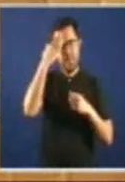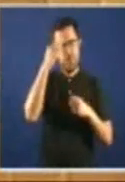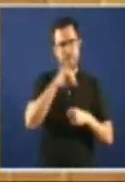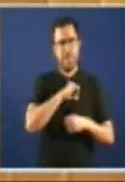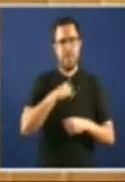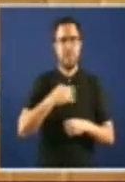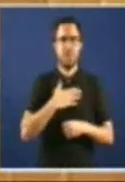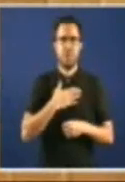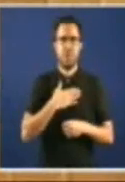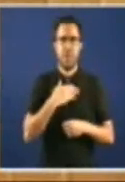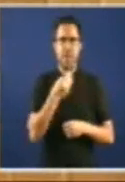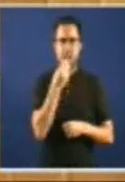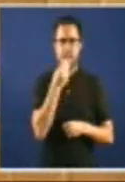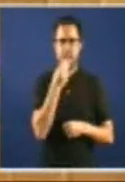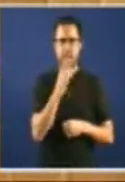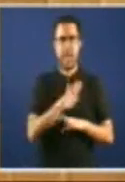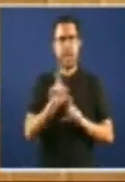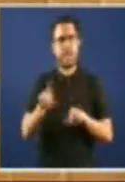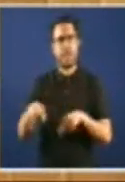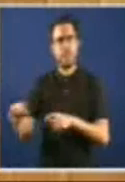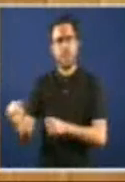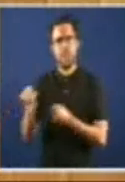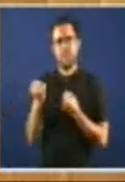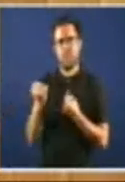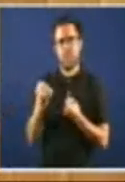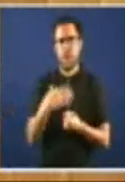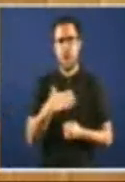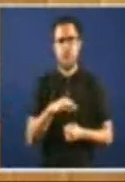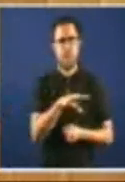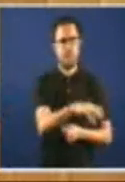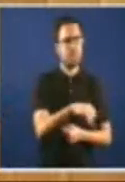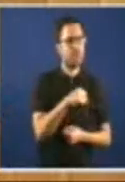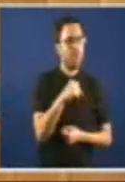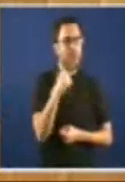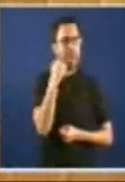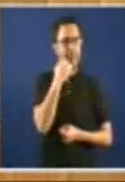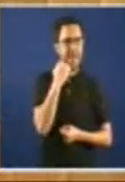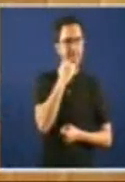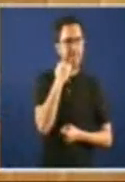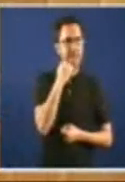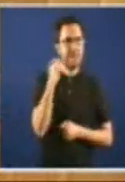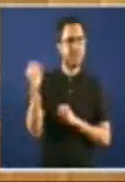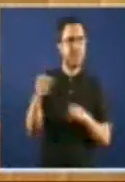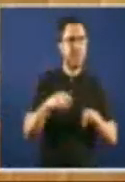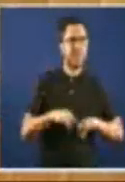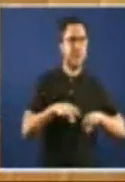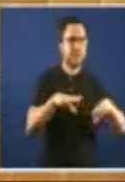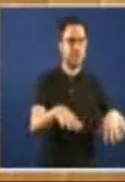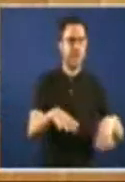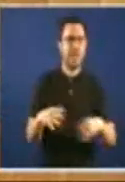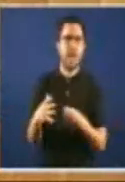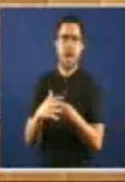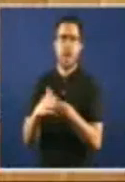Polo Partido Popular Podemos Podemos Comprar As mazás De Australia As Larancias De